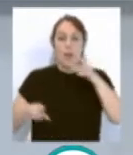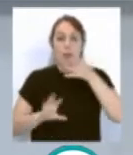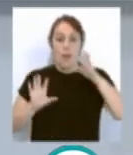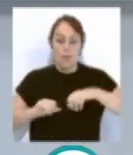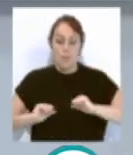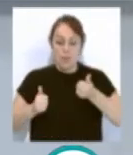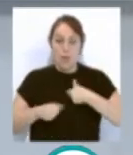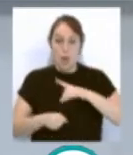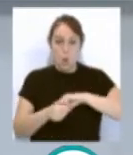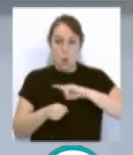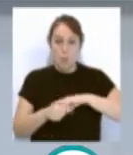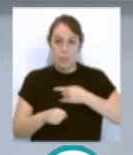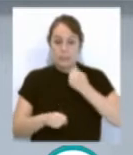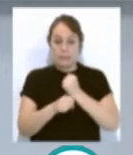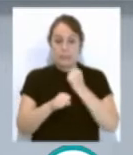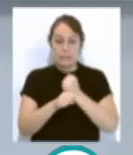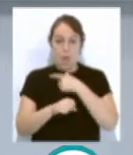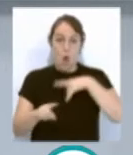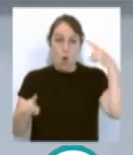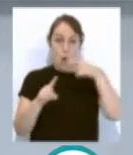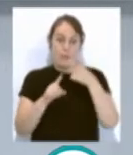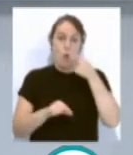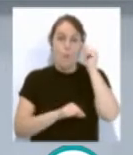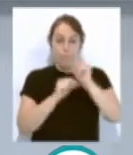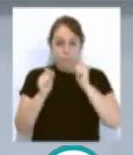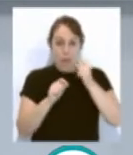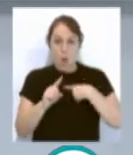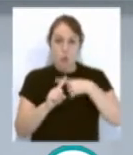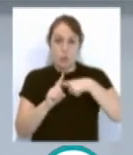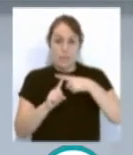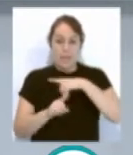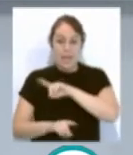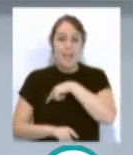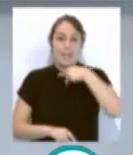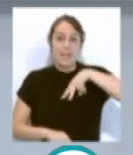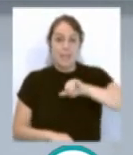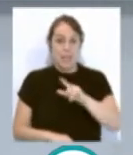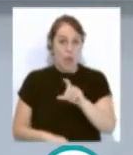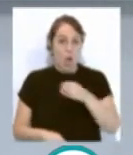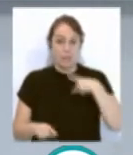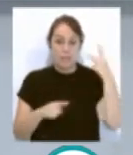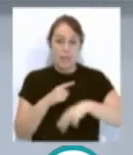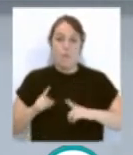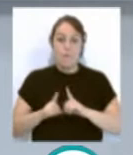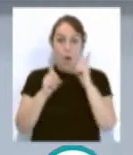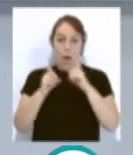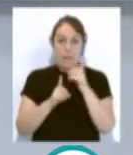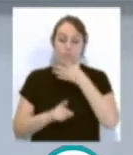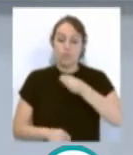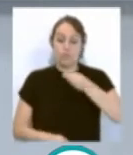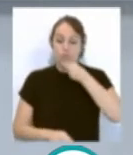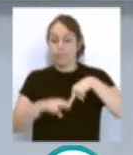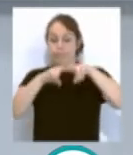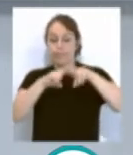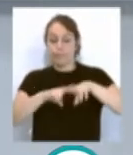este lunes tareas para la prevención del virus del Nilo. Se analizarán todas las fuentes ornamentales para evitar